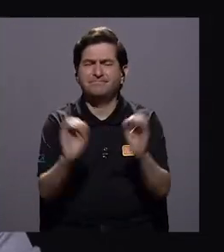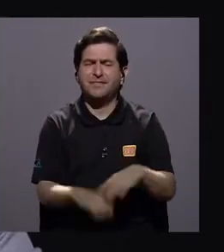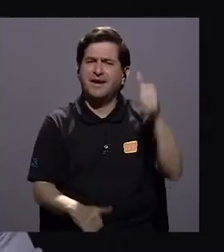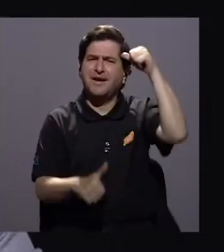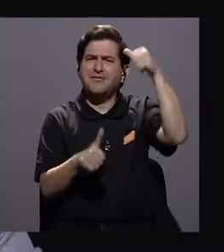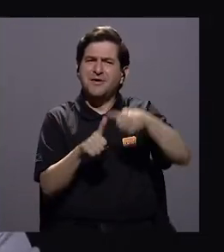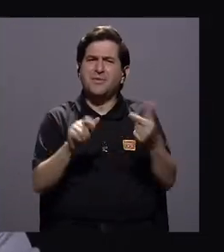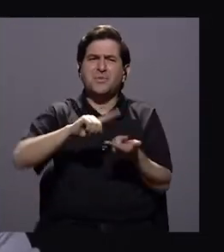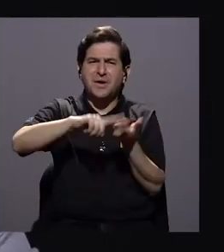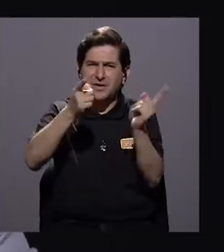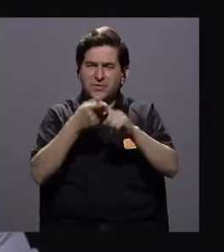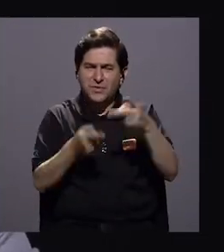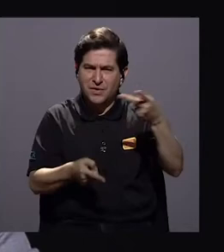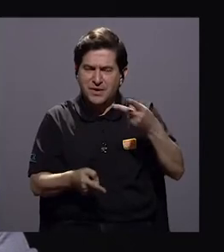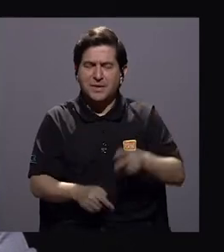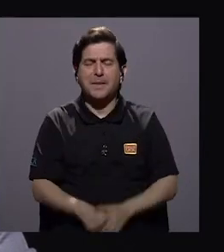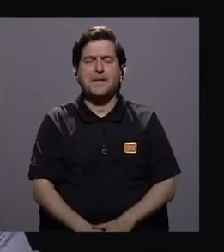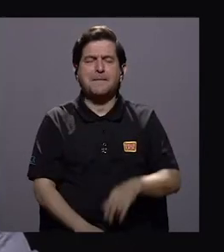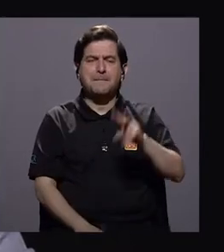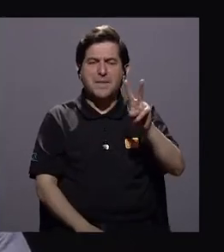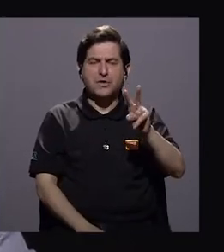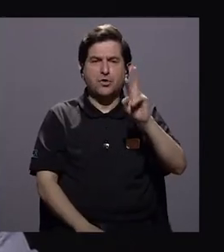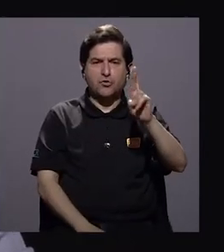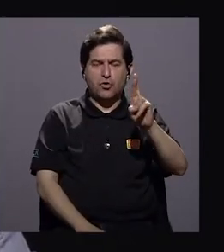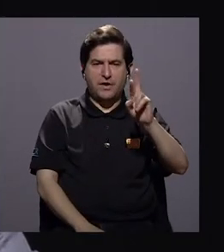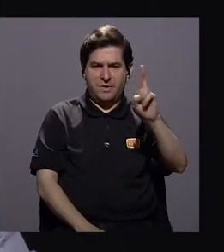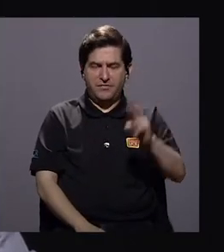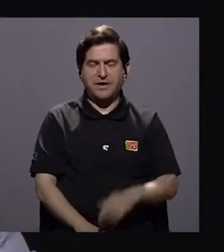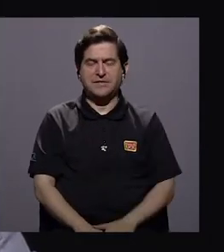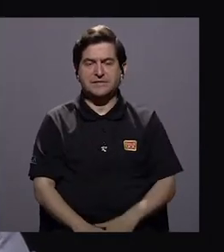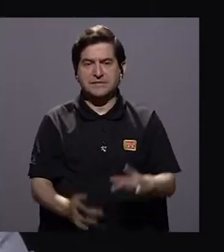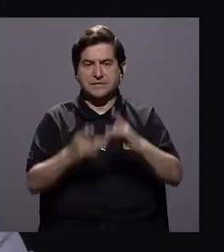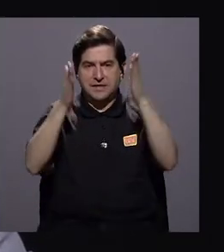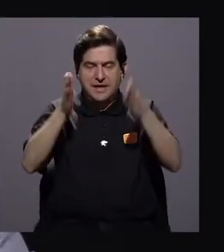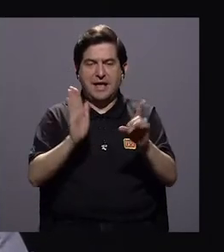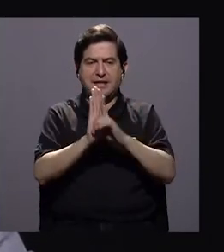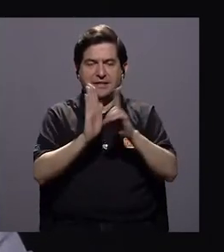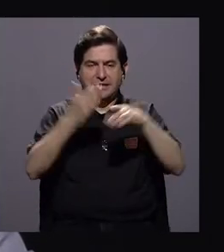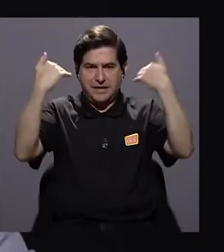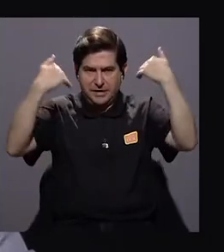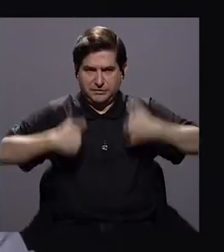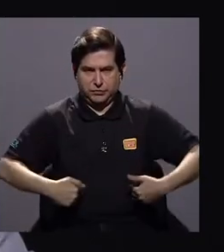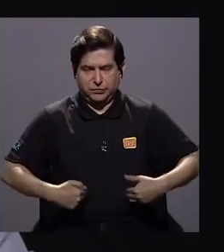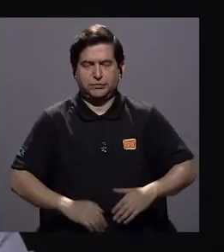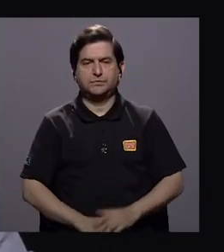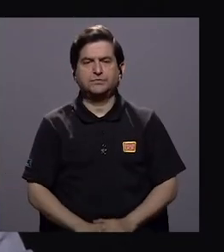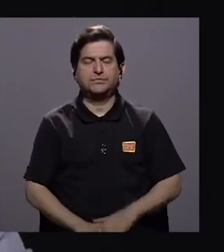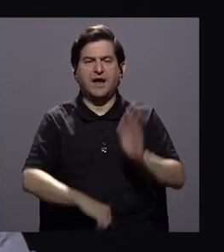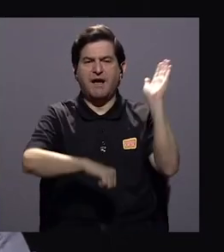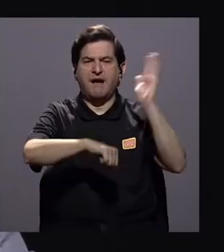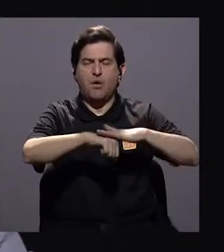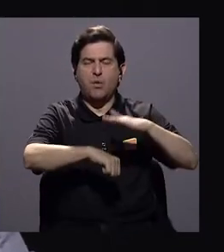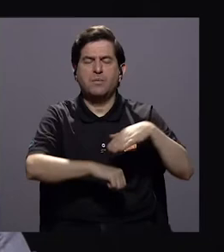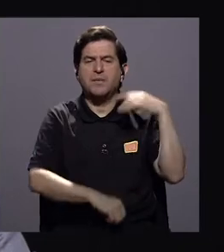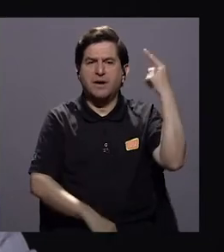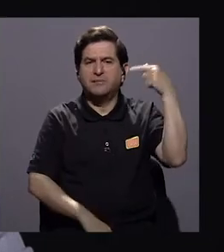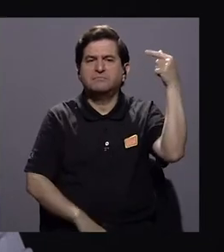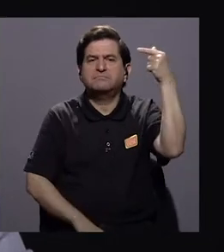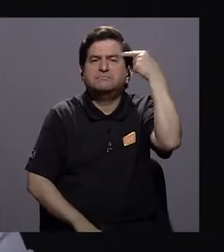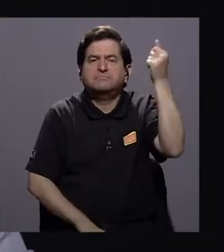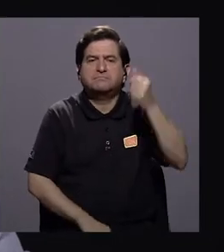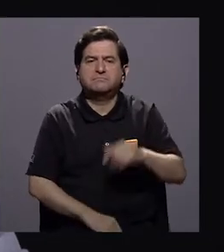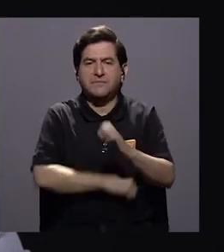un amigo en común, don Víctor Rodríguez Recia, especialista también en temas de derechos humanos, nos decía, la culpa es del Estado.